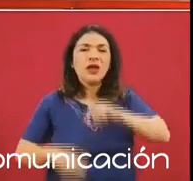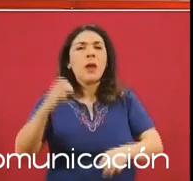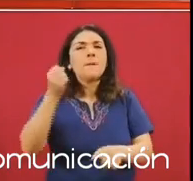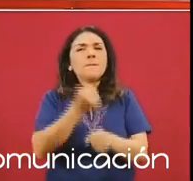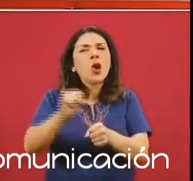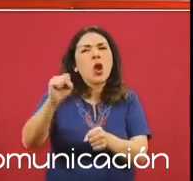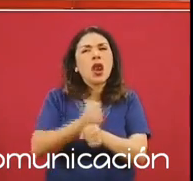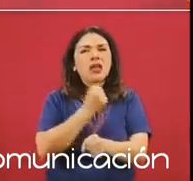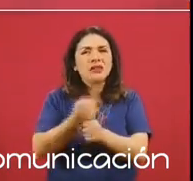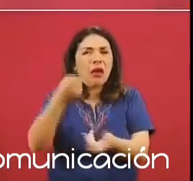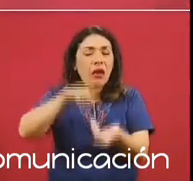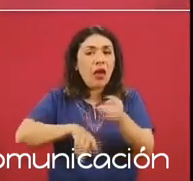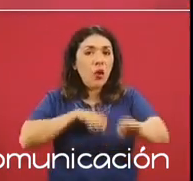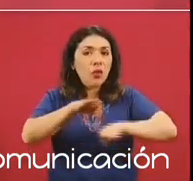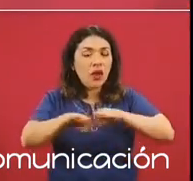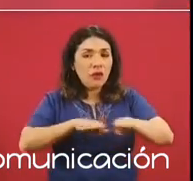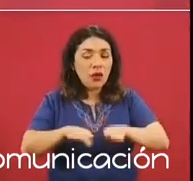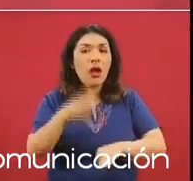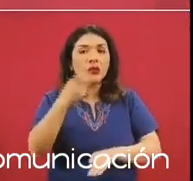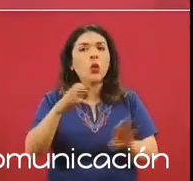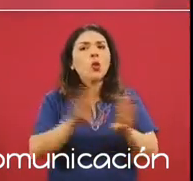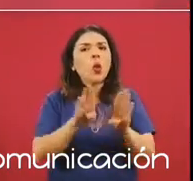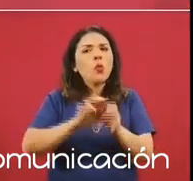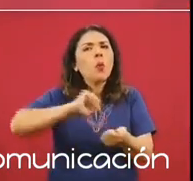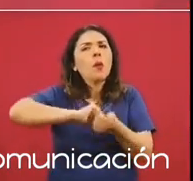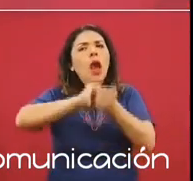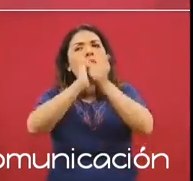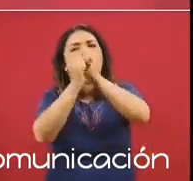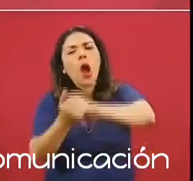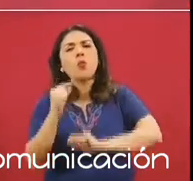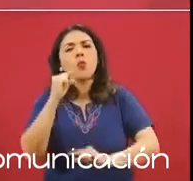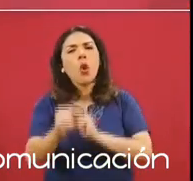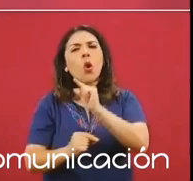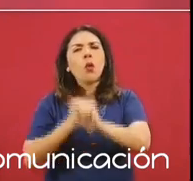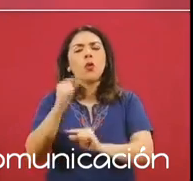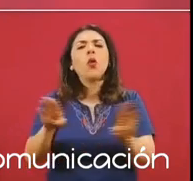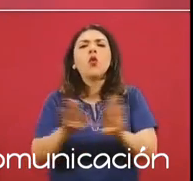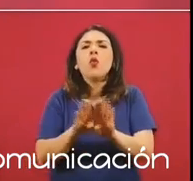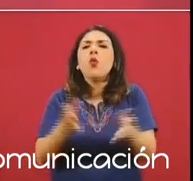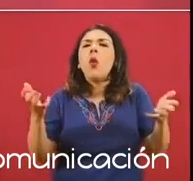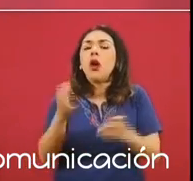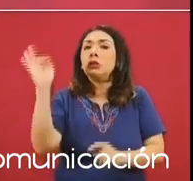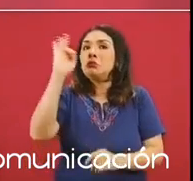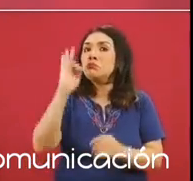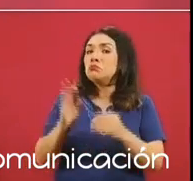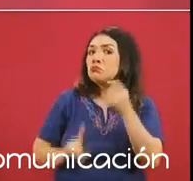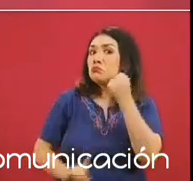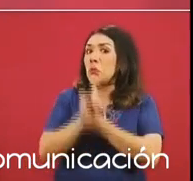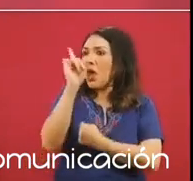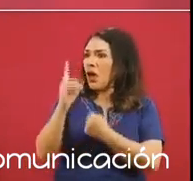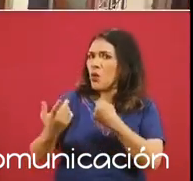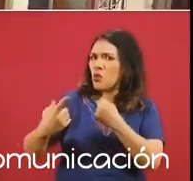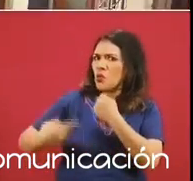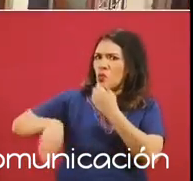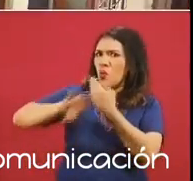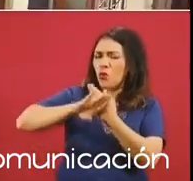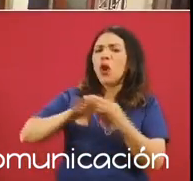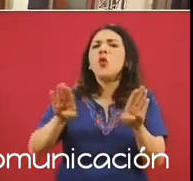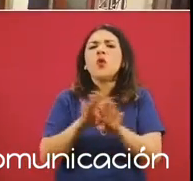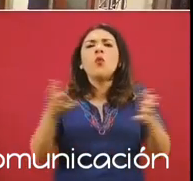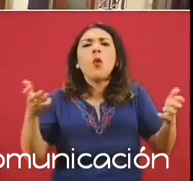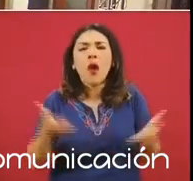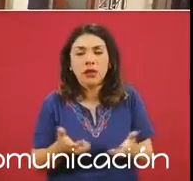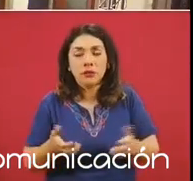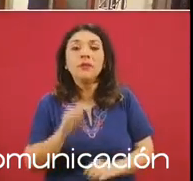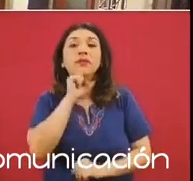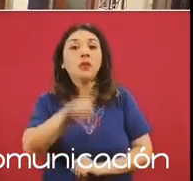laboral, el paso a paso de cómo actuar frente a este tipo de situaciones. También un